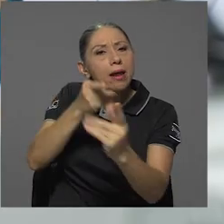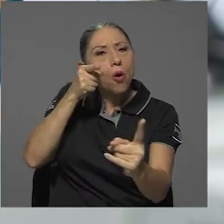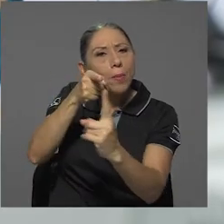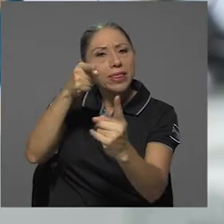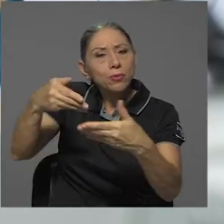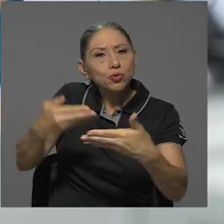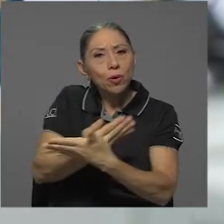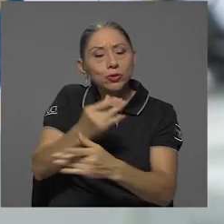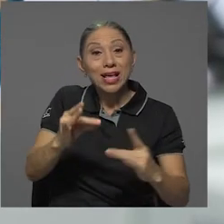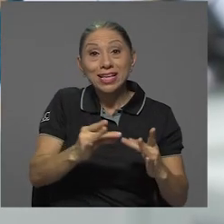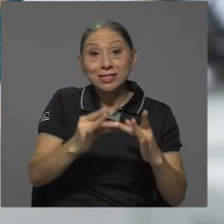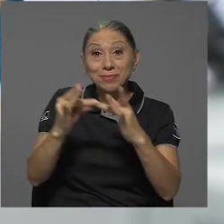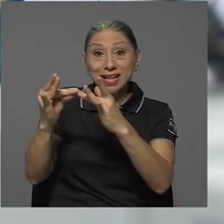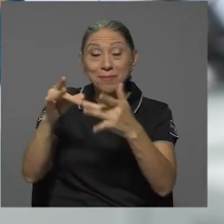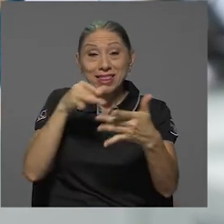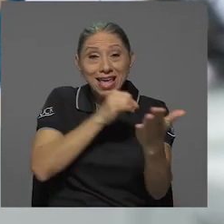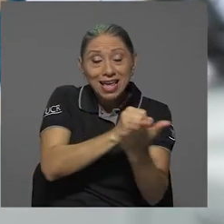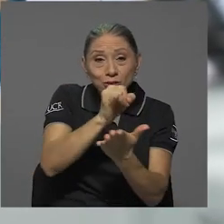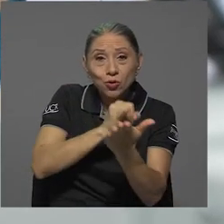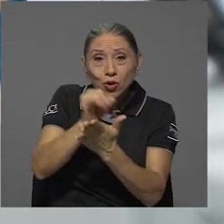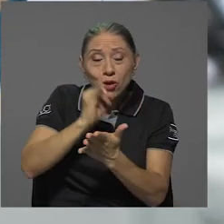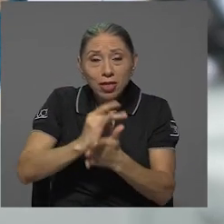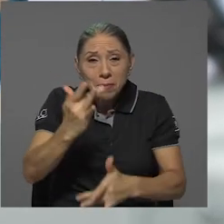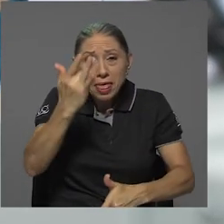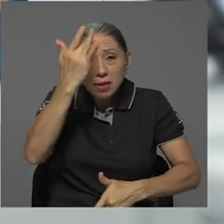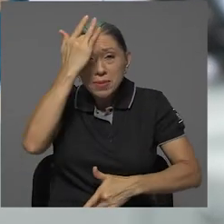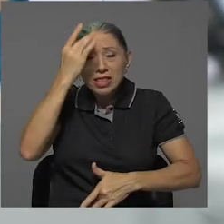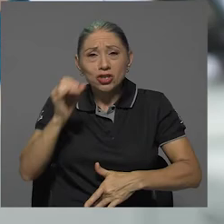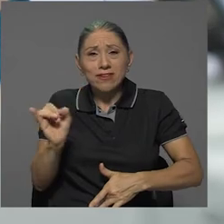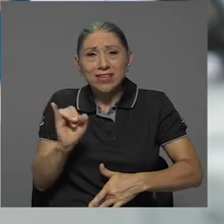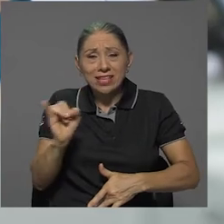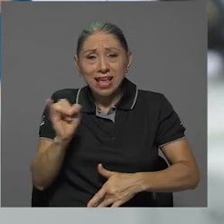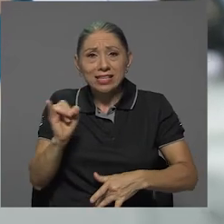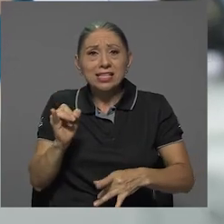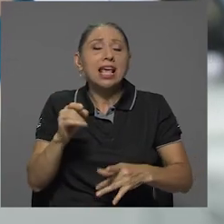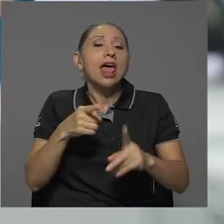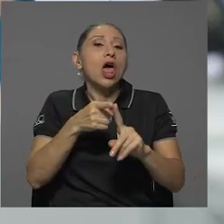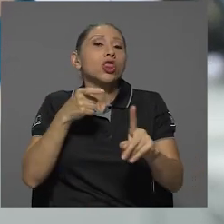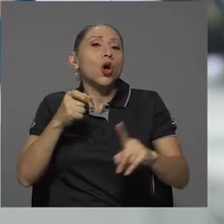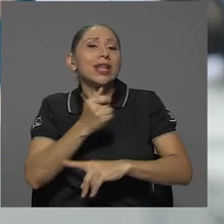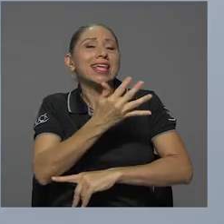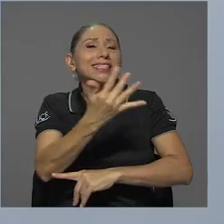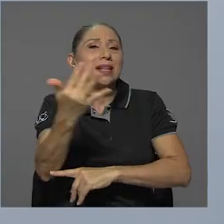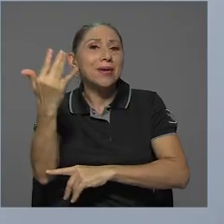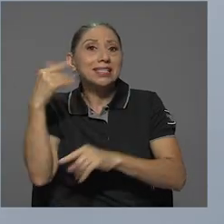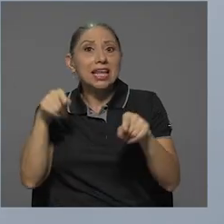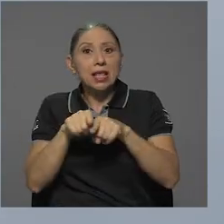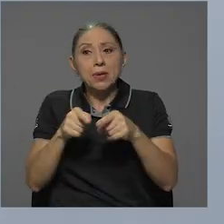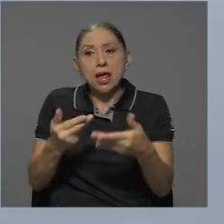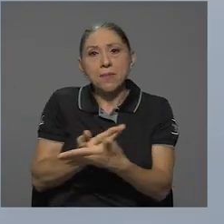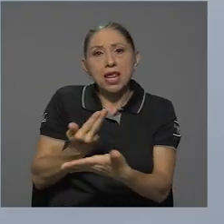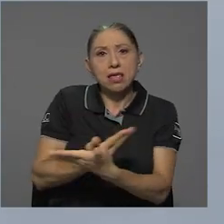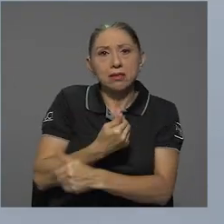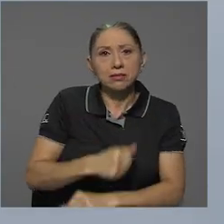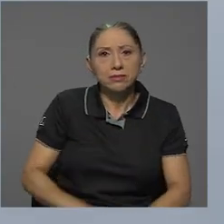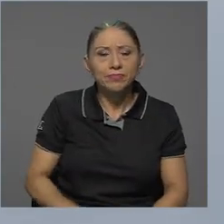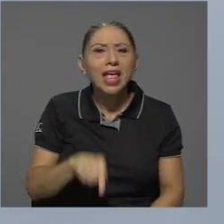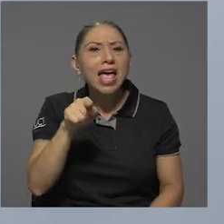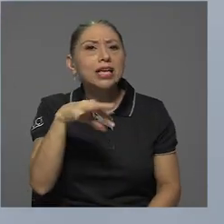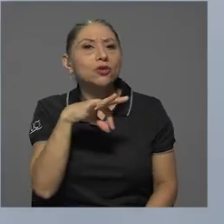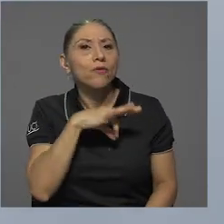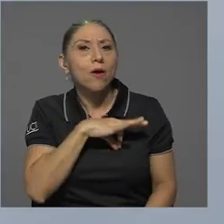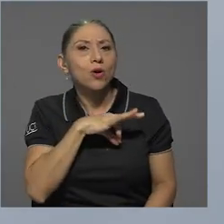especialmente en el estudio de padecimientos infecciosos de origen silvestre y emergentes. Esto, por supuesto, que lo que